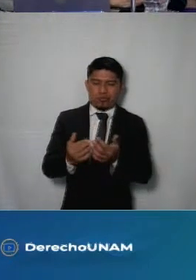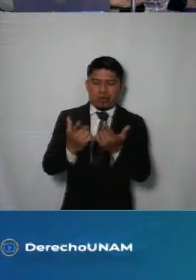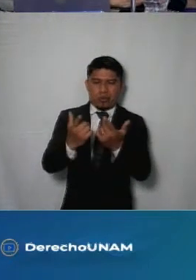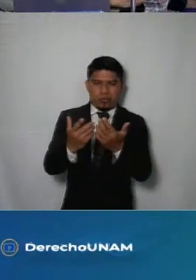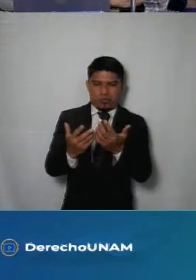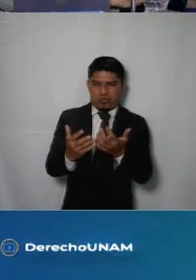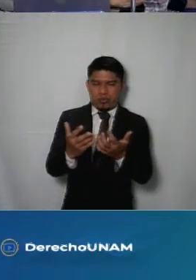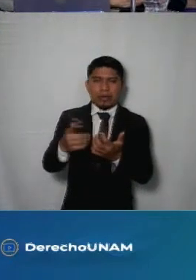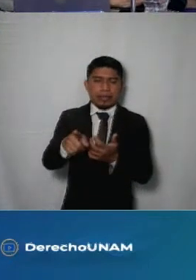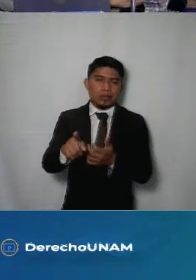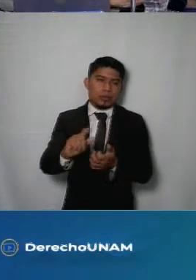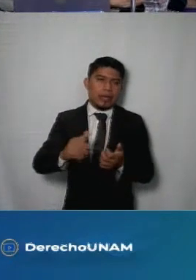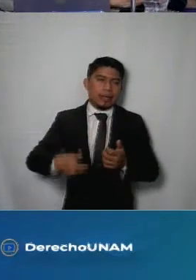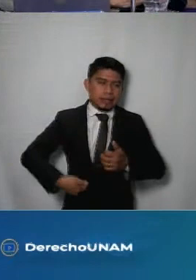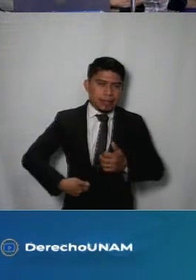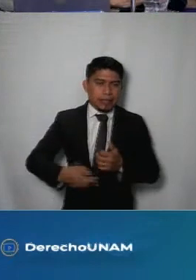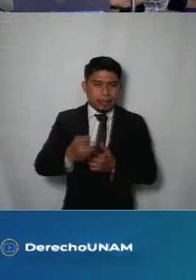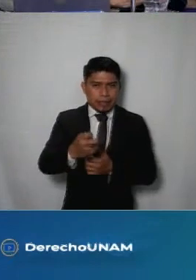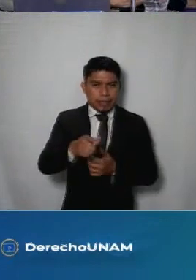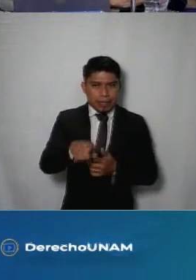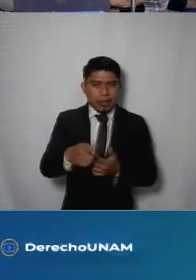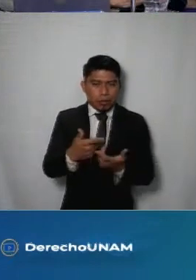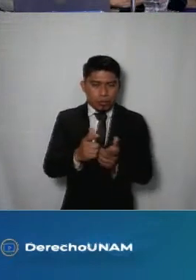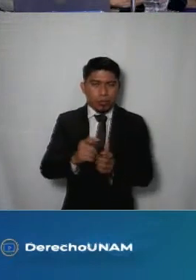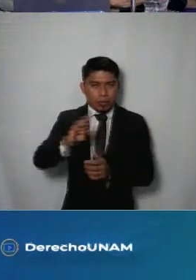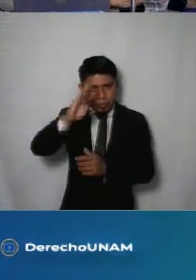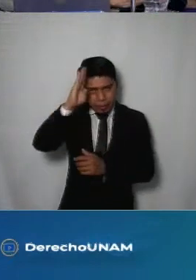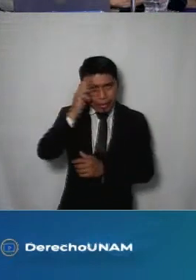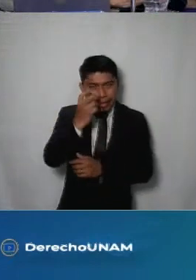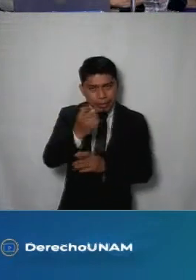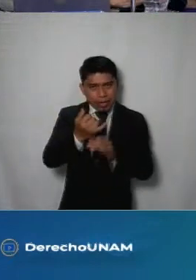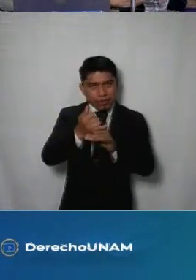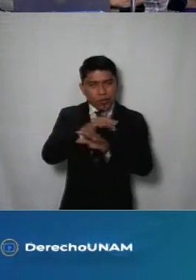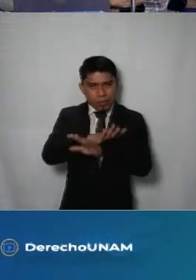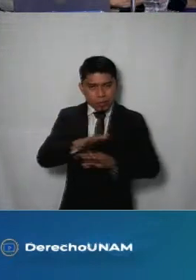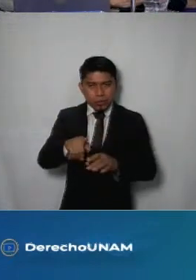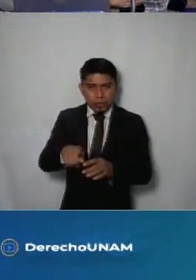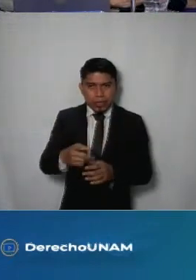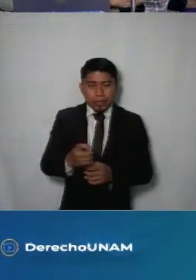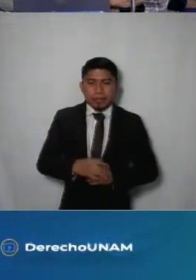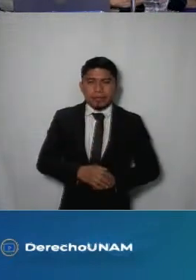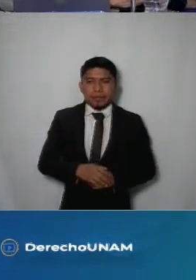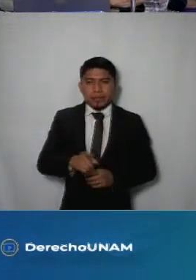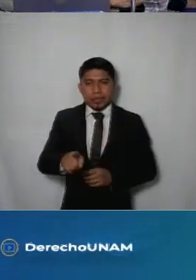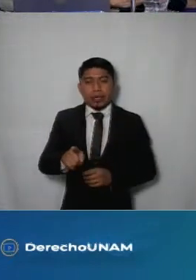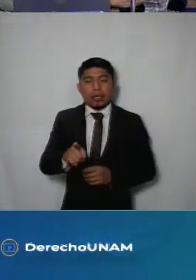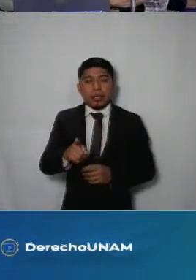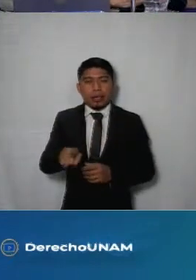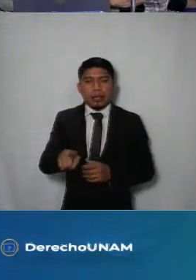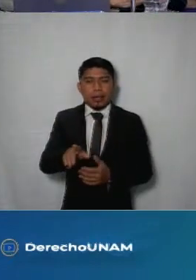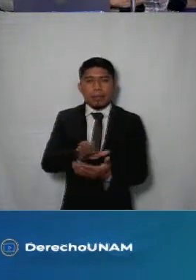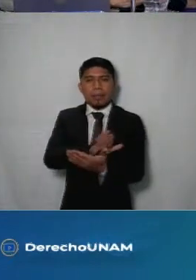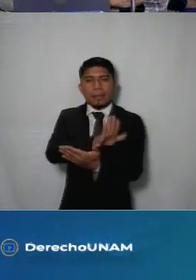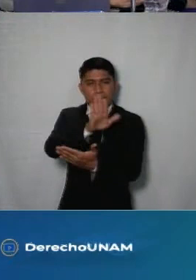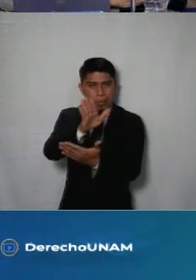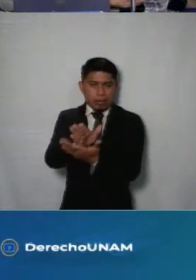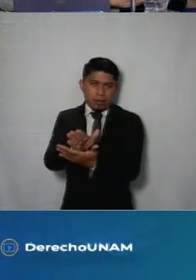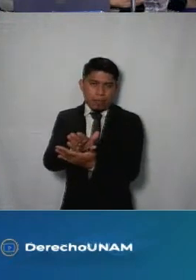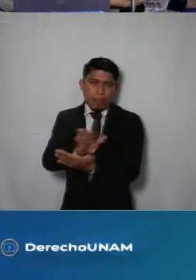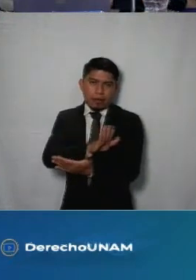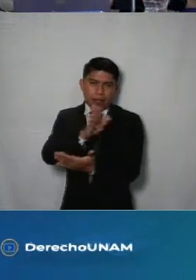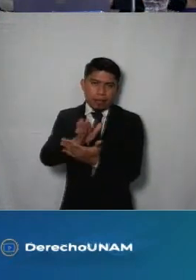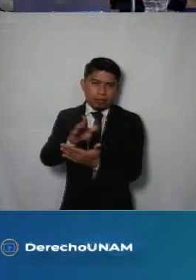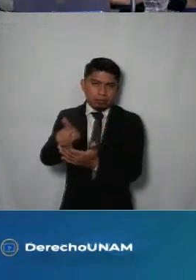principales causas de accidentes que atienden los el órgocuerpo de bomberos ese es el dato digamos de aquello que usualmente acuden a